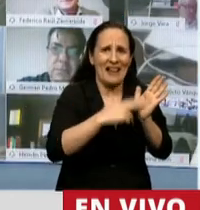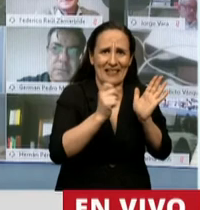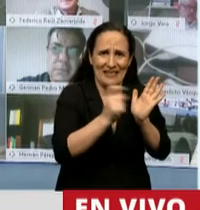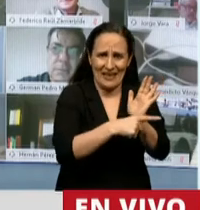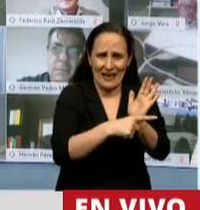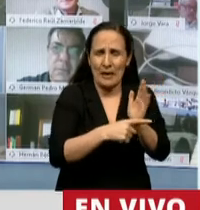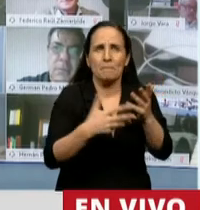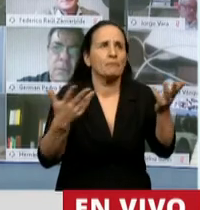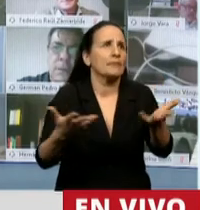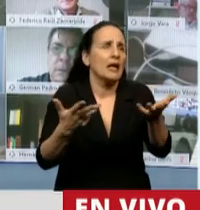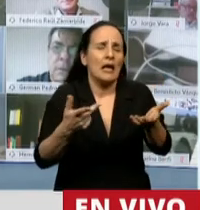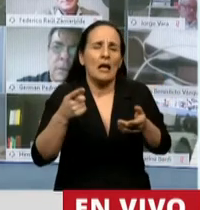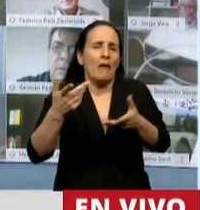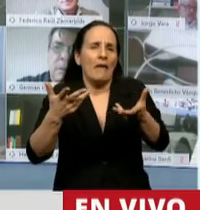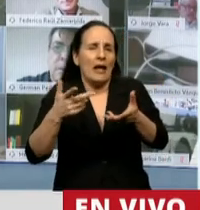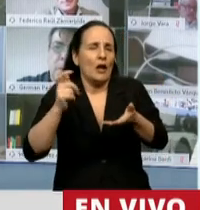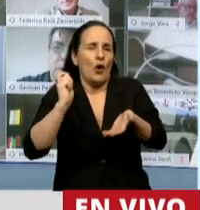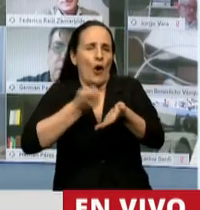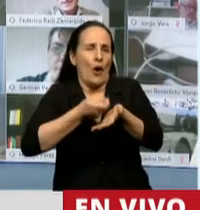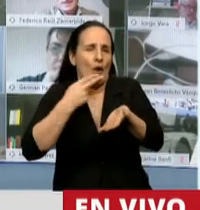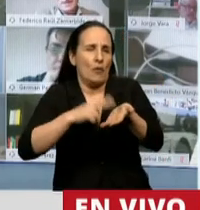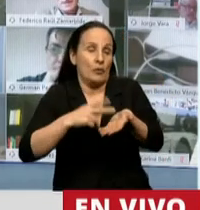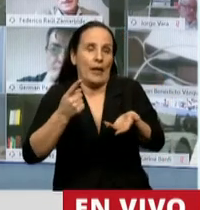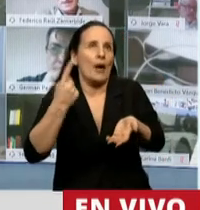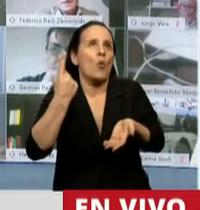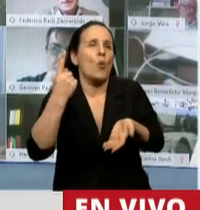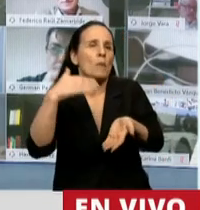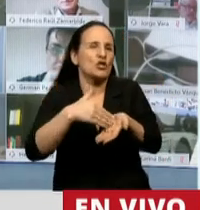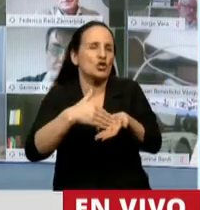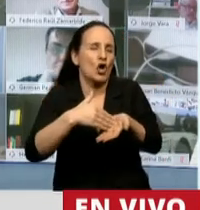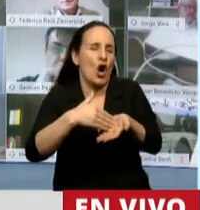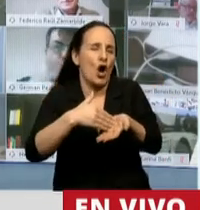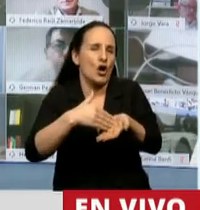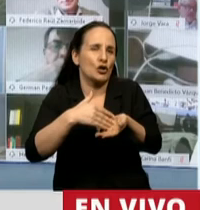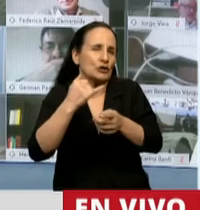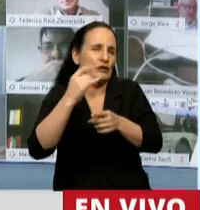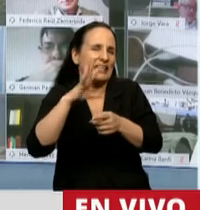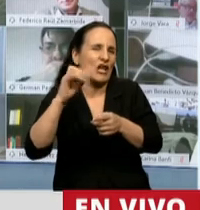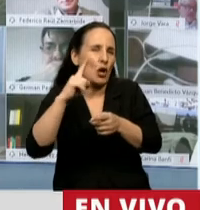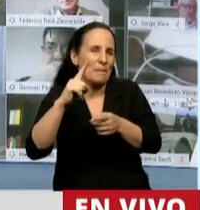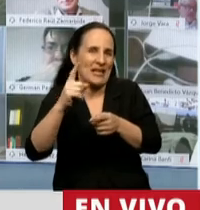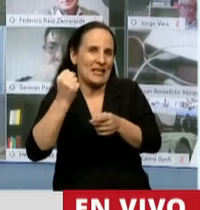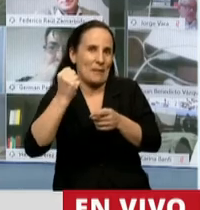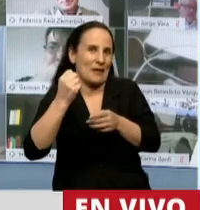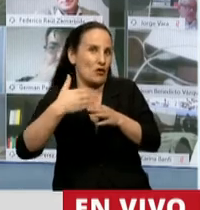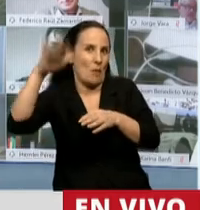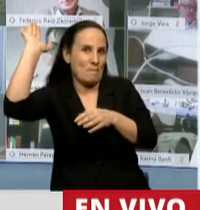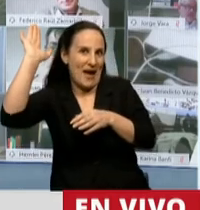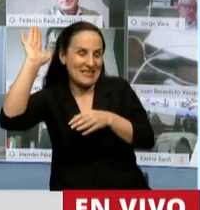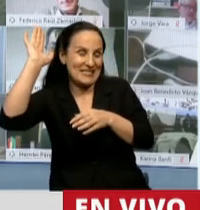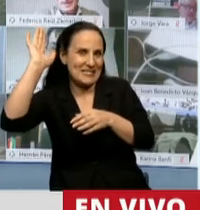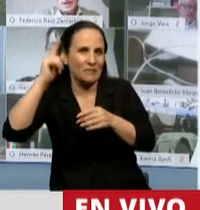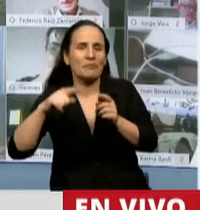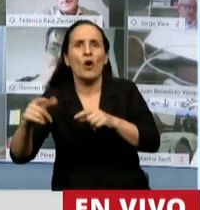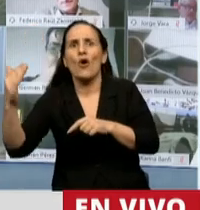aquellas evasiones que superan montos de un millón y medio de pesos por año y por impuesto la evasión simple o